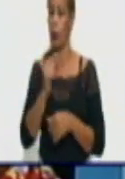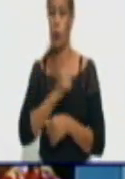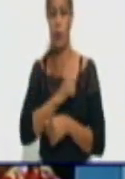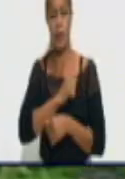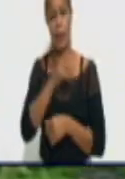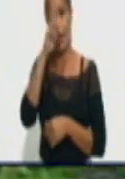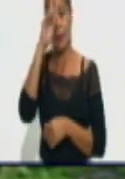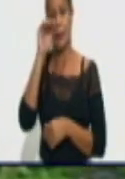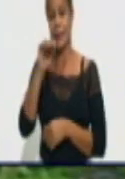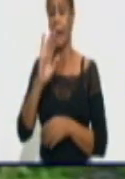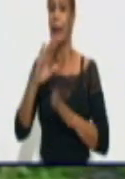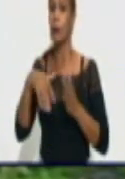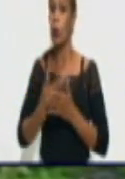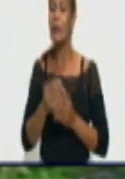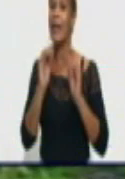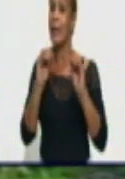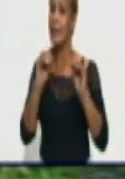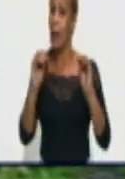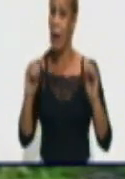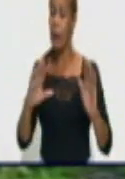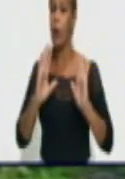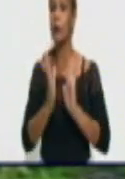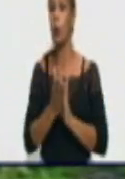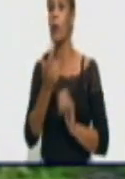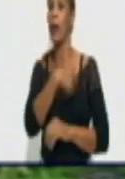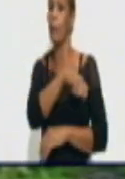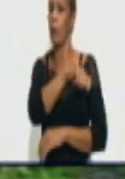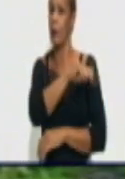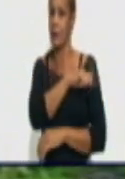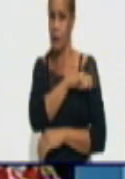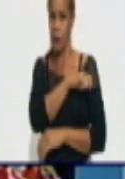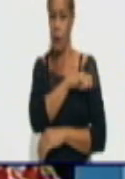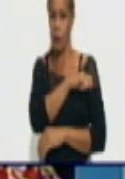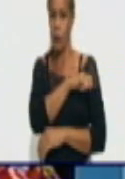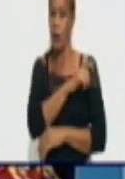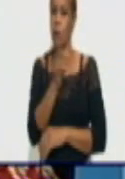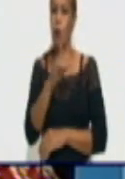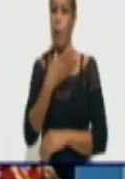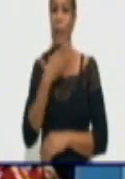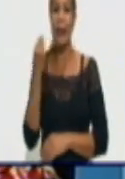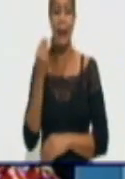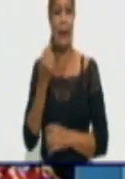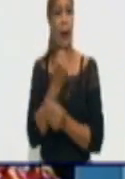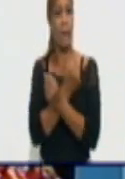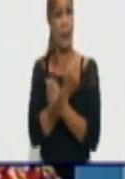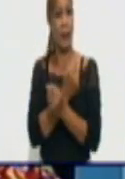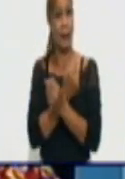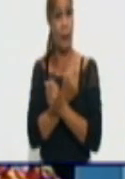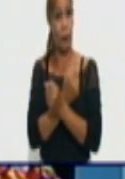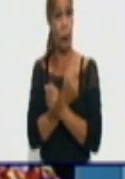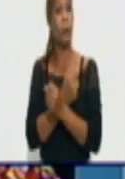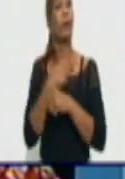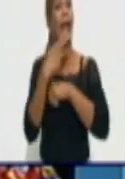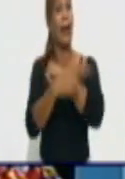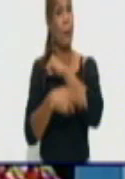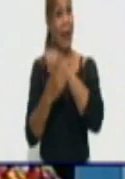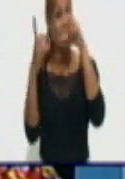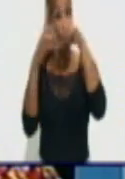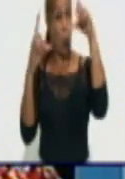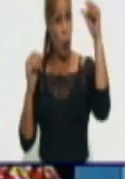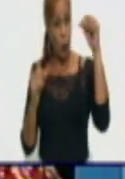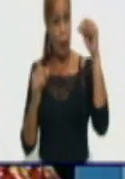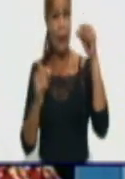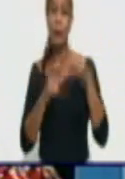el llamado hoy a la población es a no disminuir para nada la percepción del riesgo. El país está en una situación muy